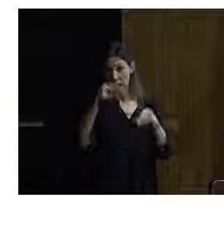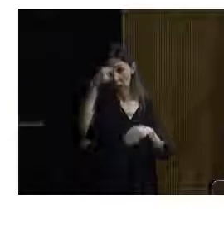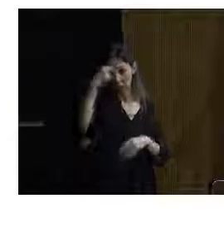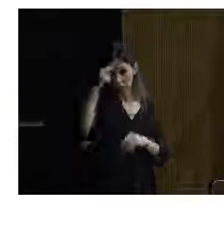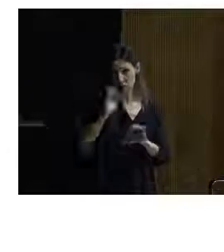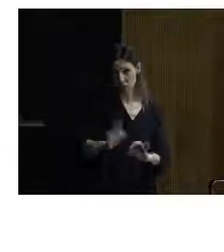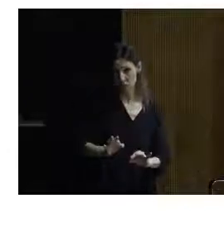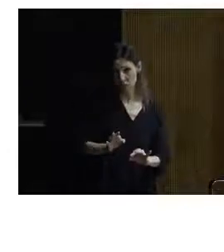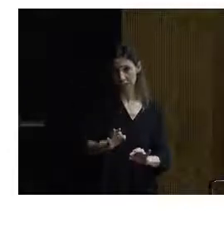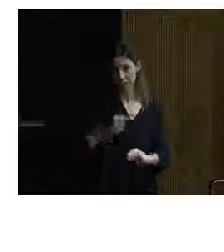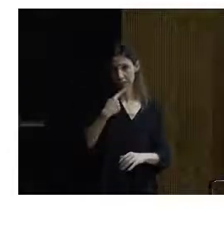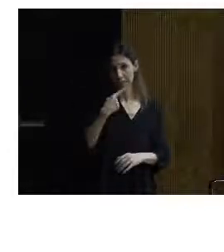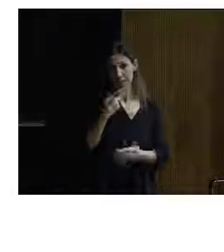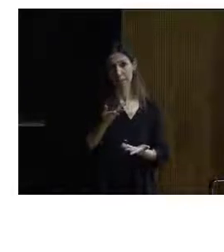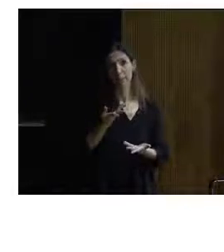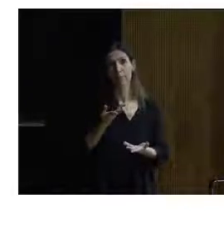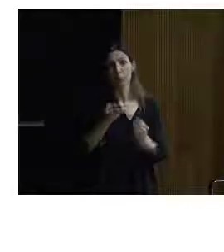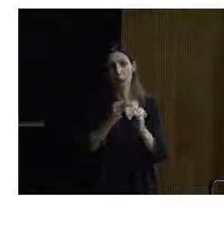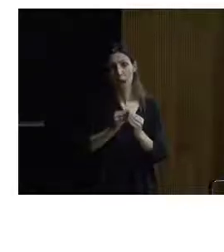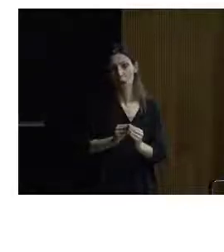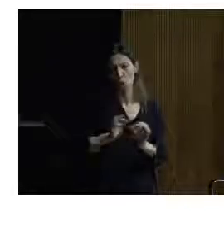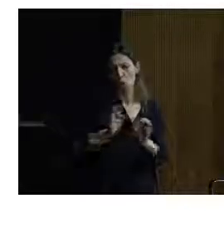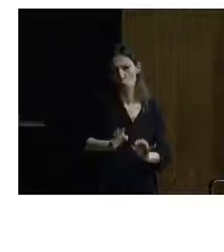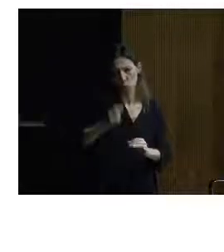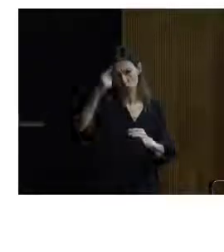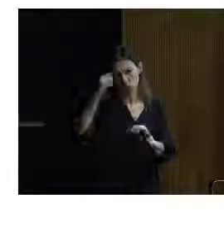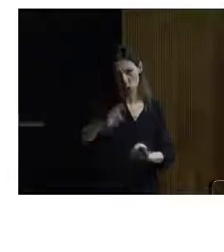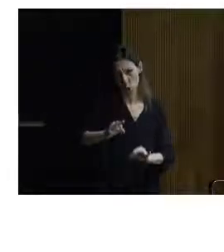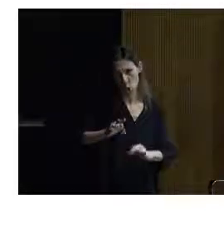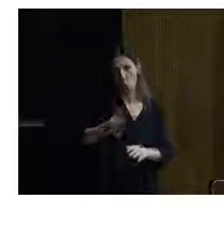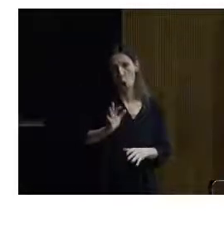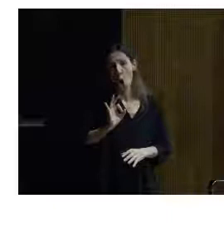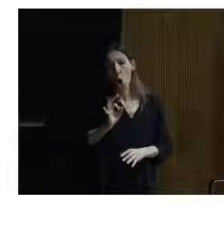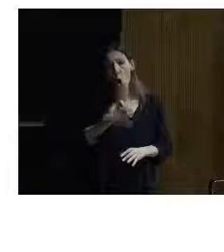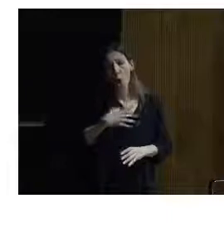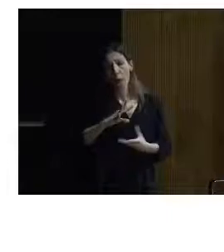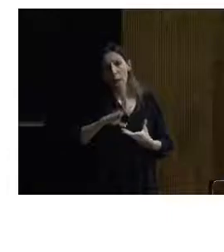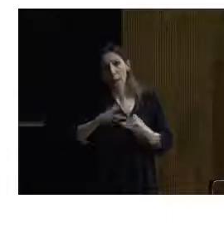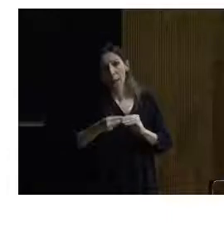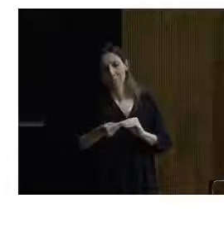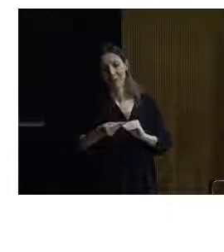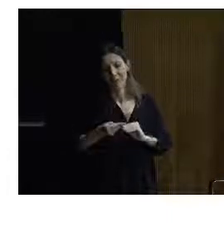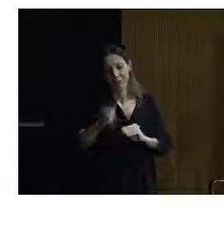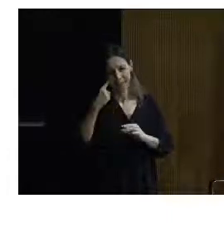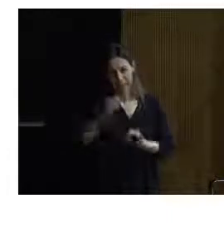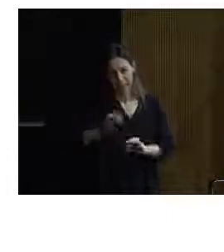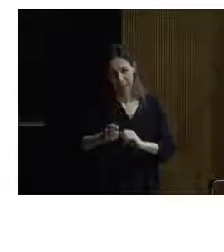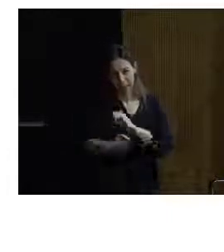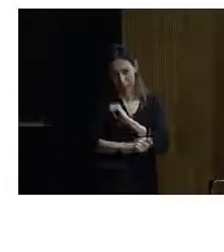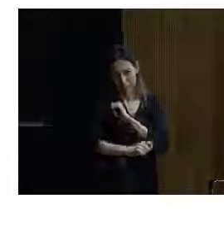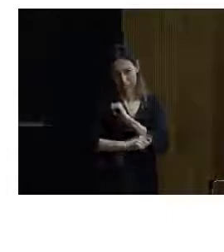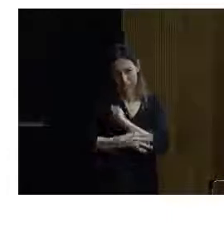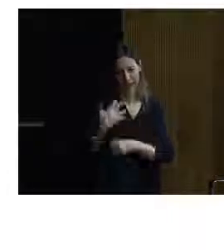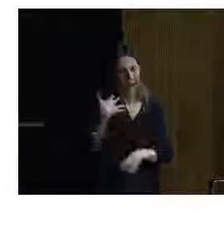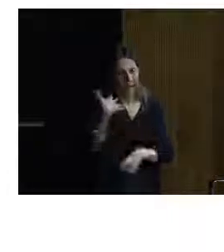que hay que hacer ajustes razonables. O se puede atemperar, en fin, una serie de trampas asquerosas cuya